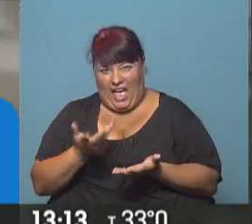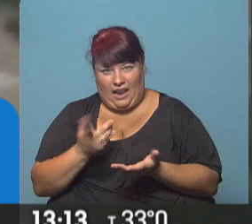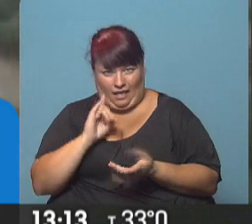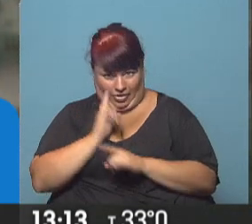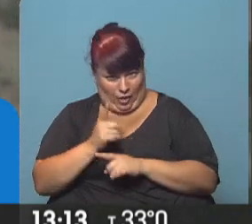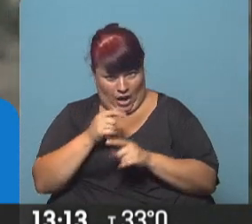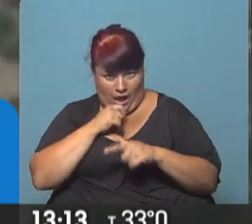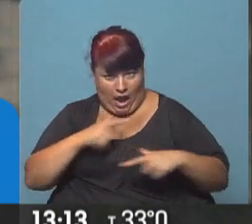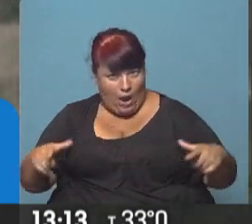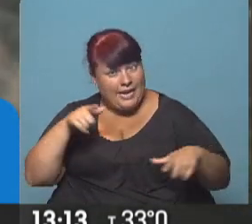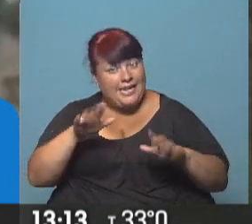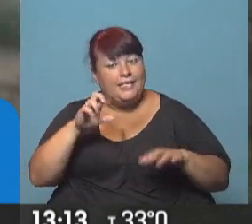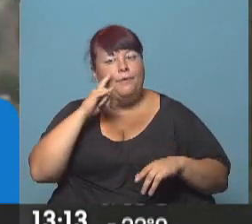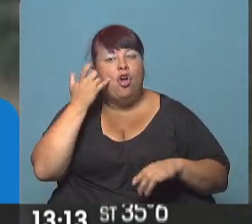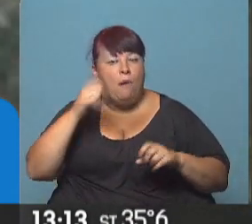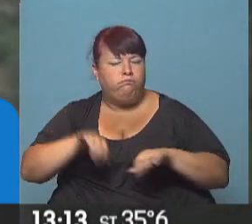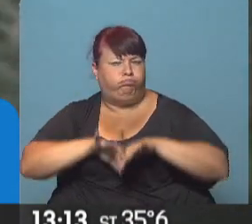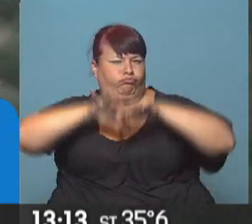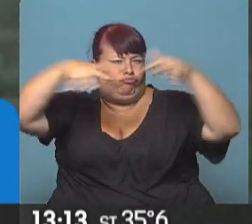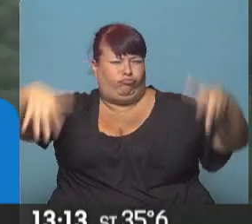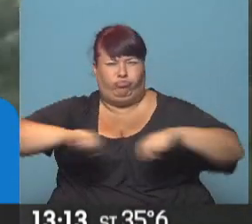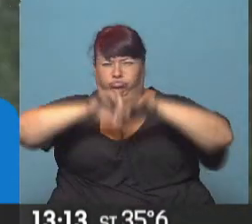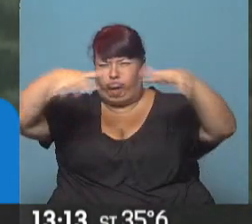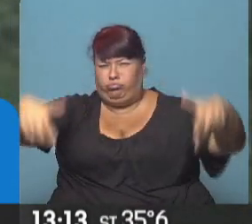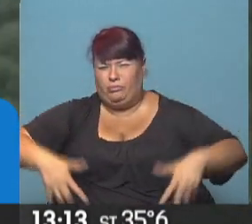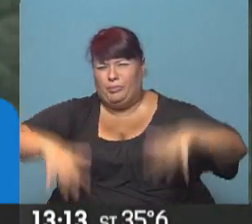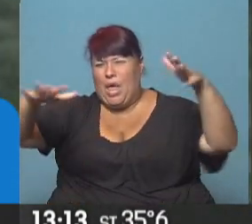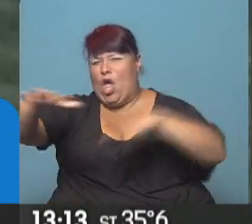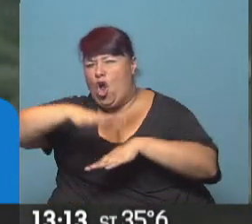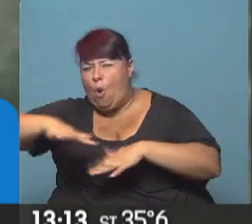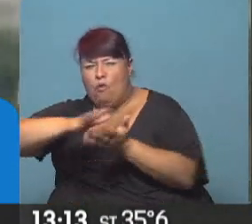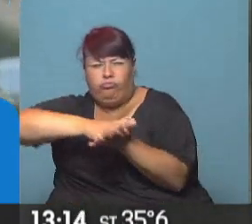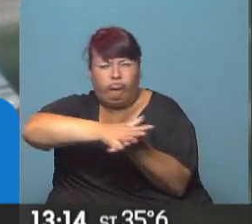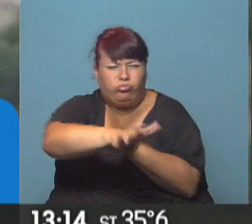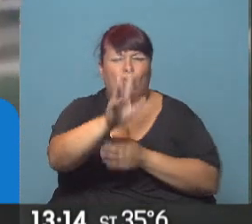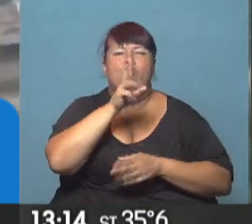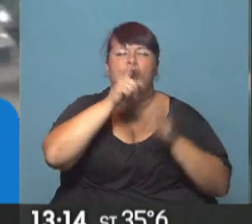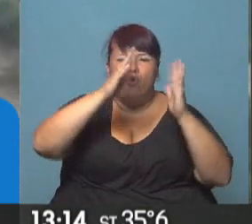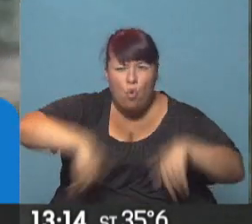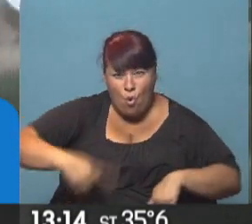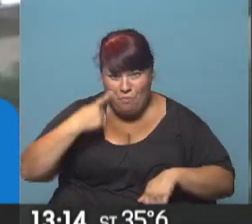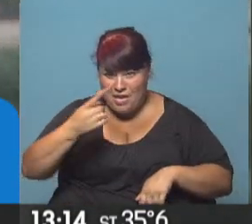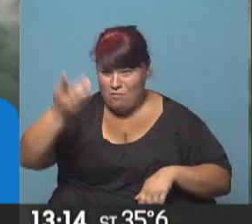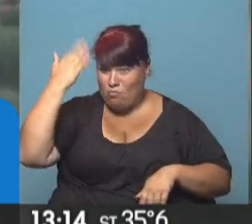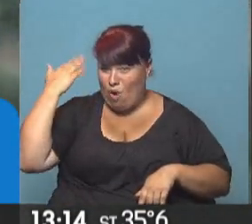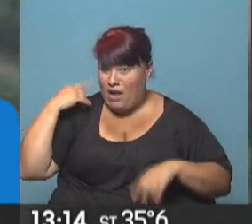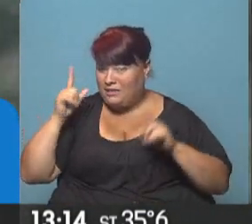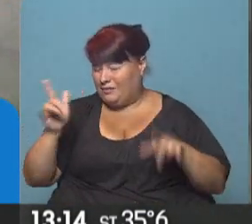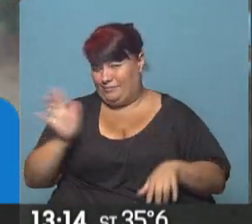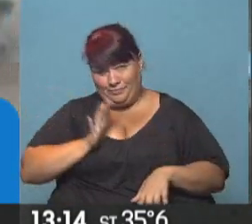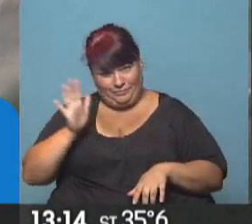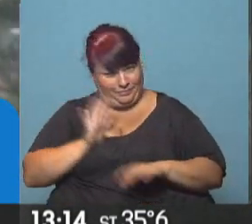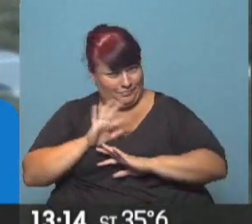Esa parte del Pilcomayo que desordó por todos lados, anegando comunidades, arrasando rutas, como lo veíamos, imágenes realmente